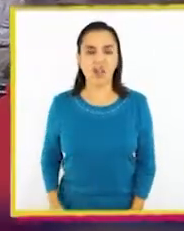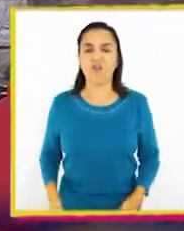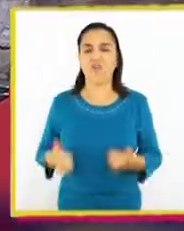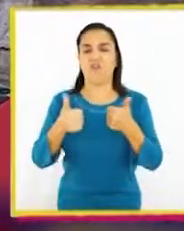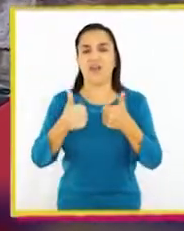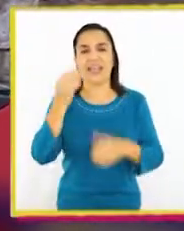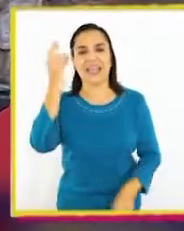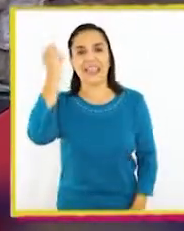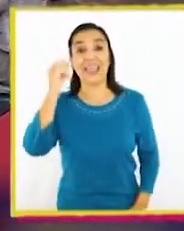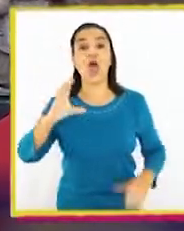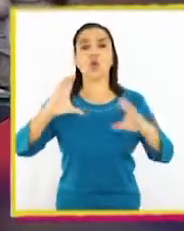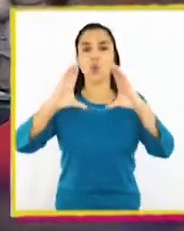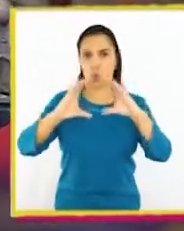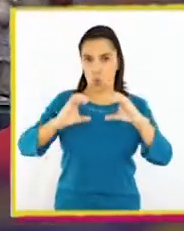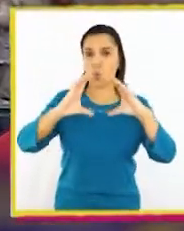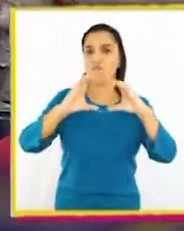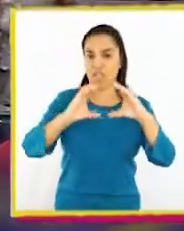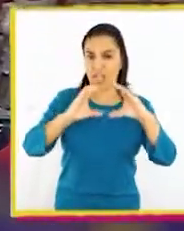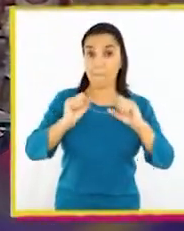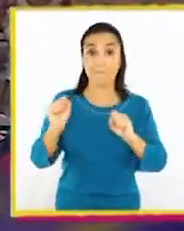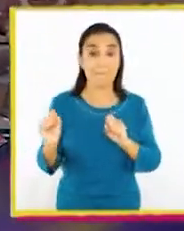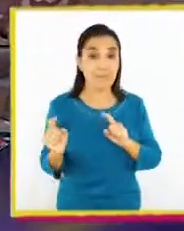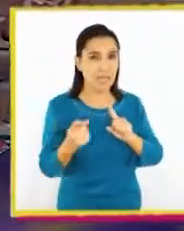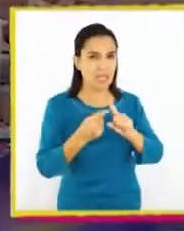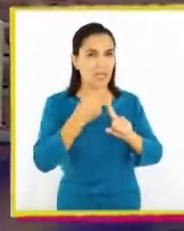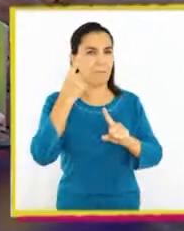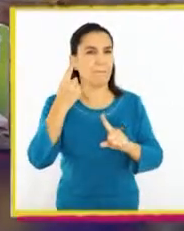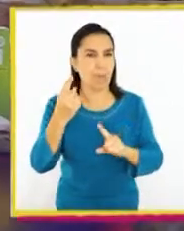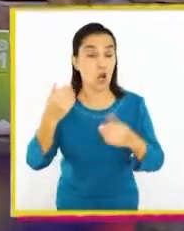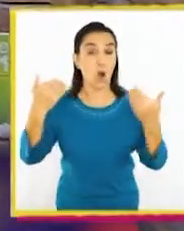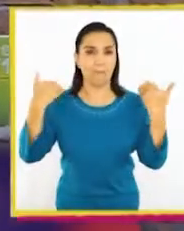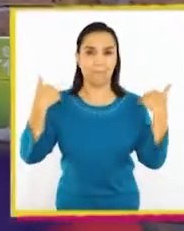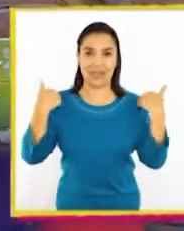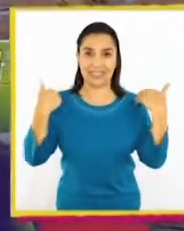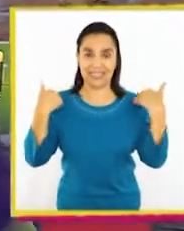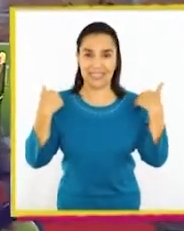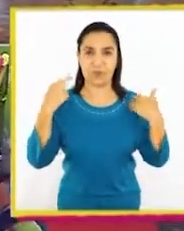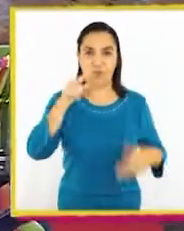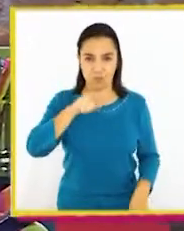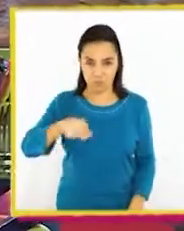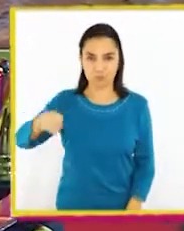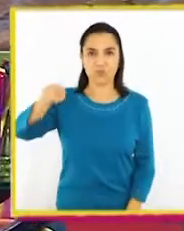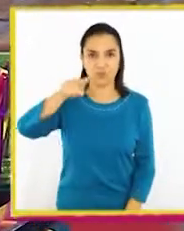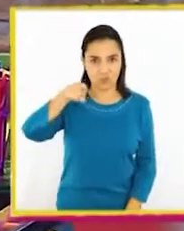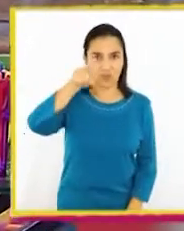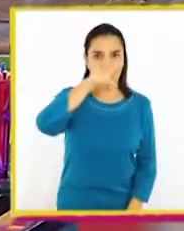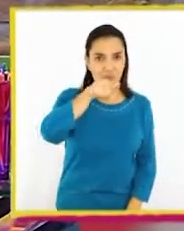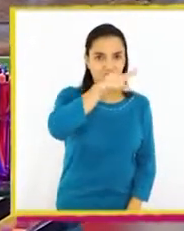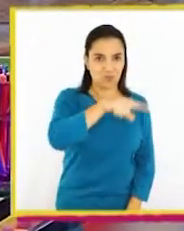¡Qué buena idea! ¡Una nube! Primero, practiquemos este movimiento.